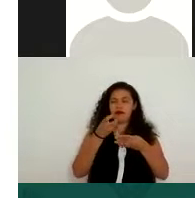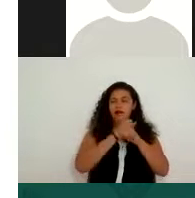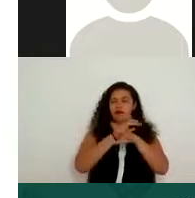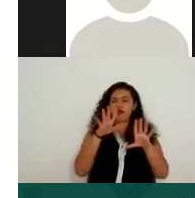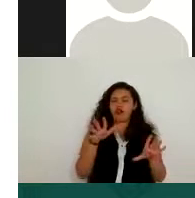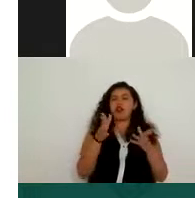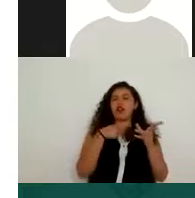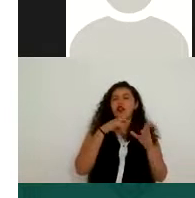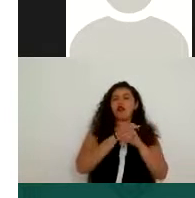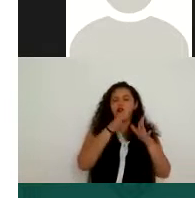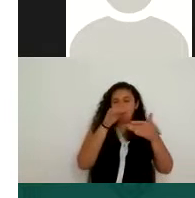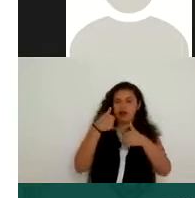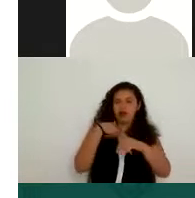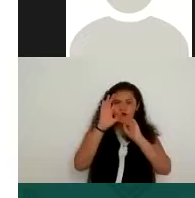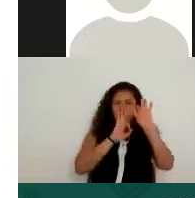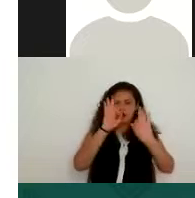estoy tratando.